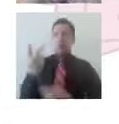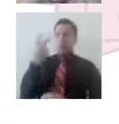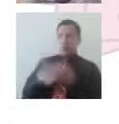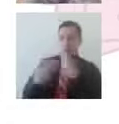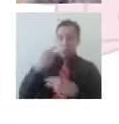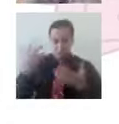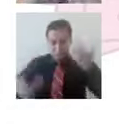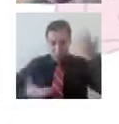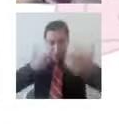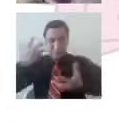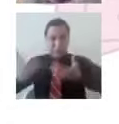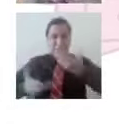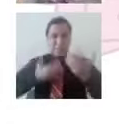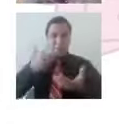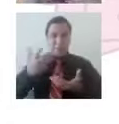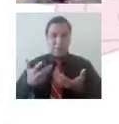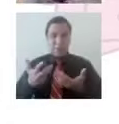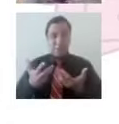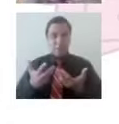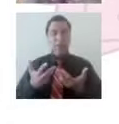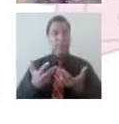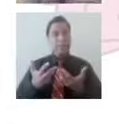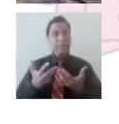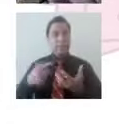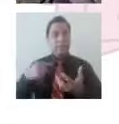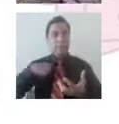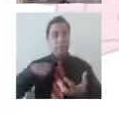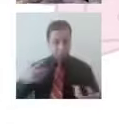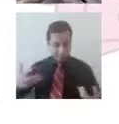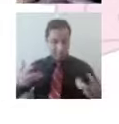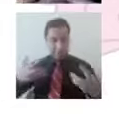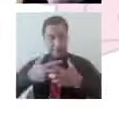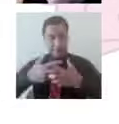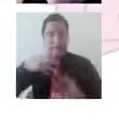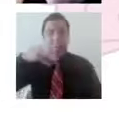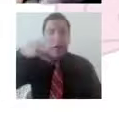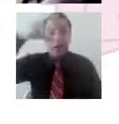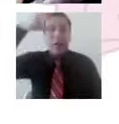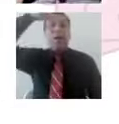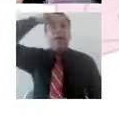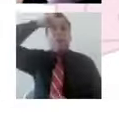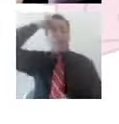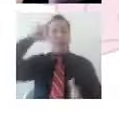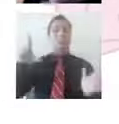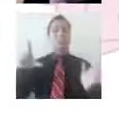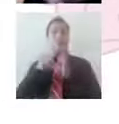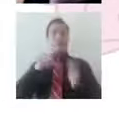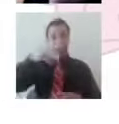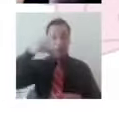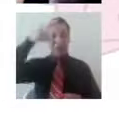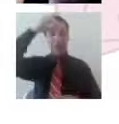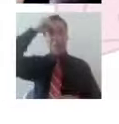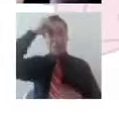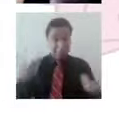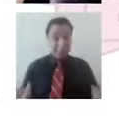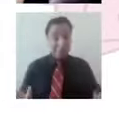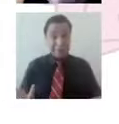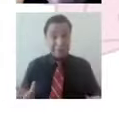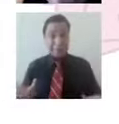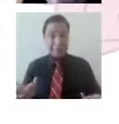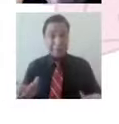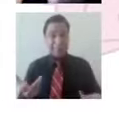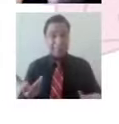que nos trae en nuestra vida aquí y ahora, entonces lo vamos a poder incorporar y poder aprender, tener un aprendizaje